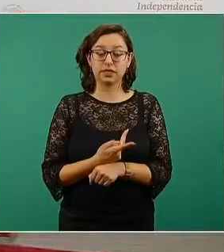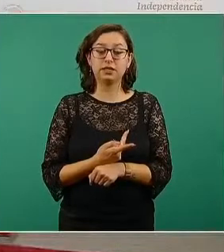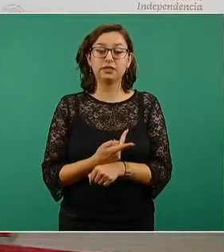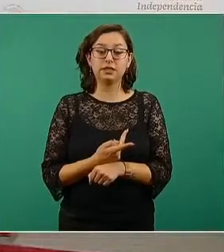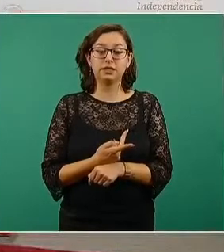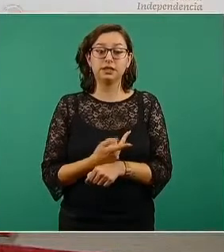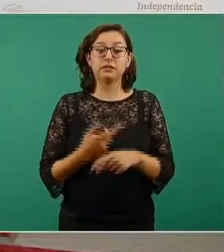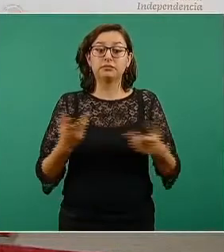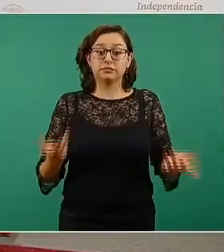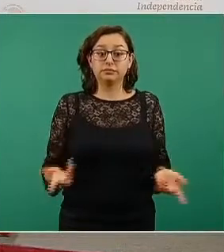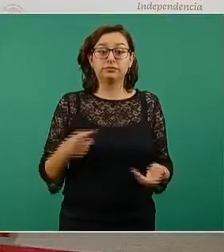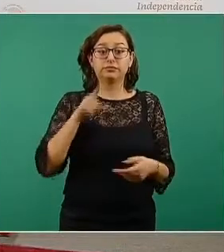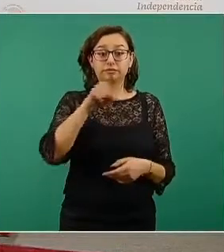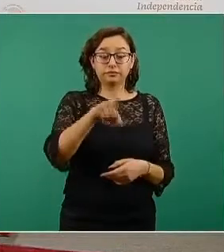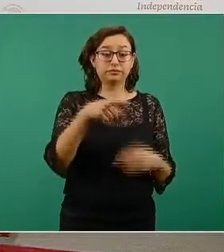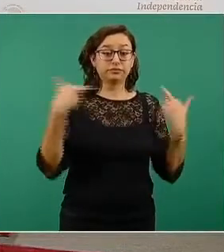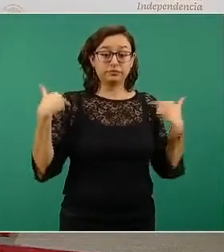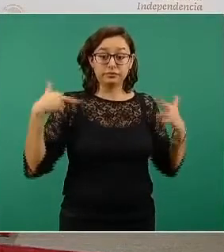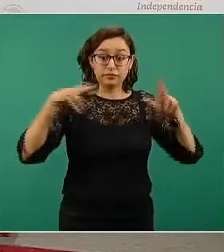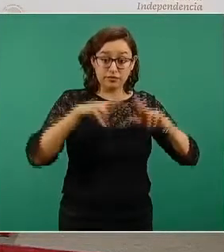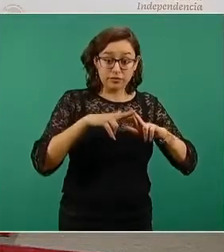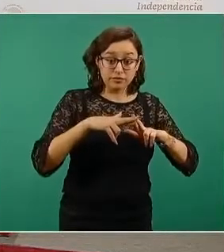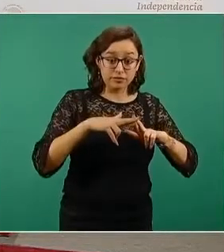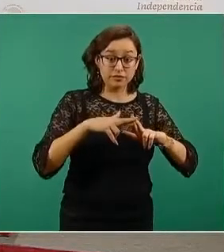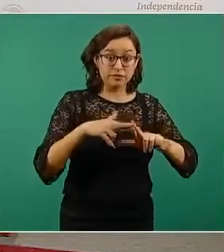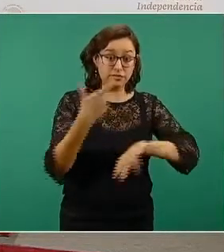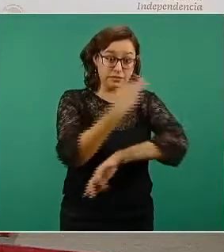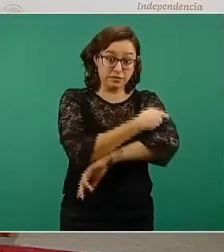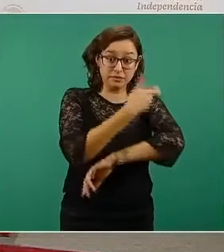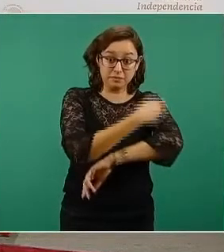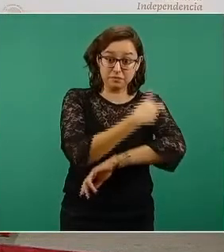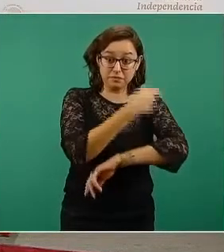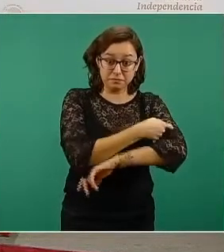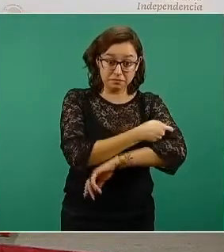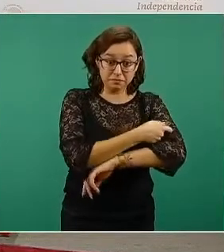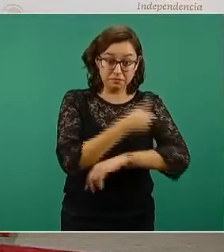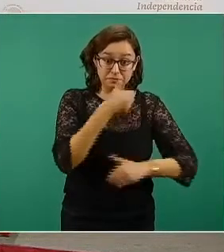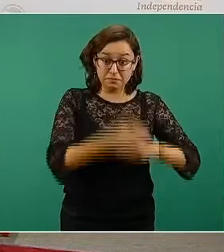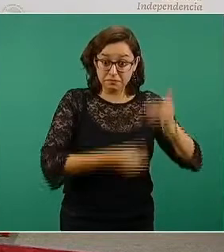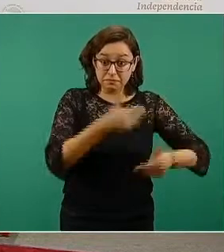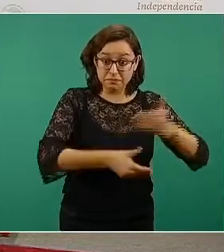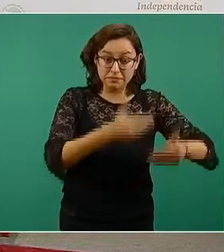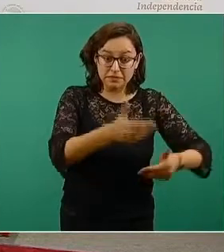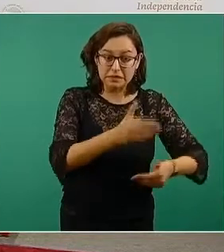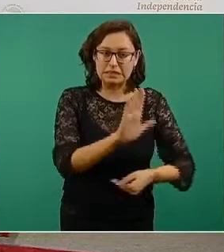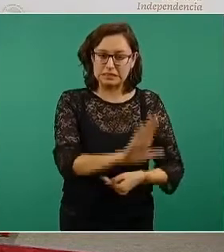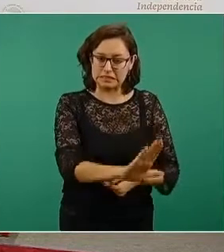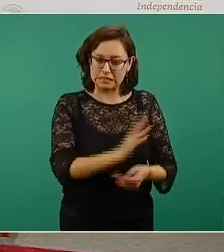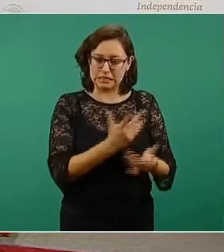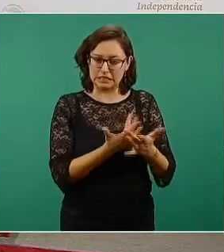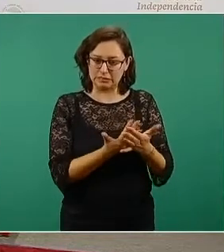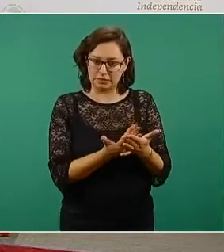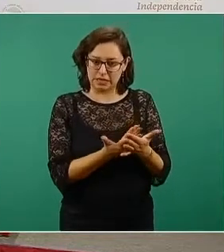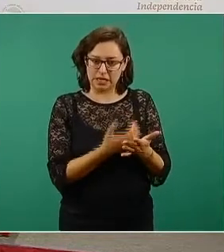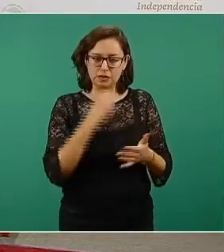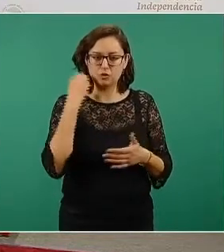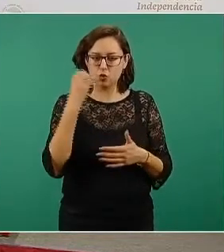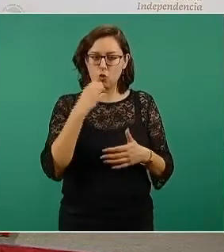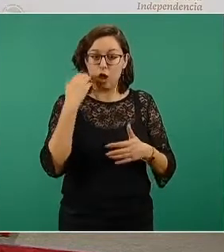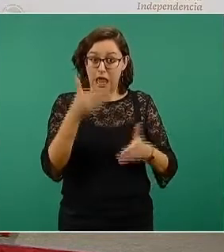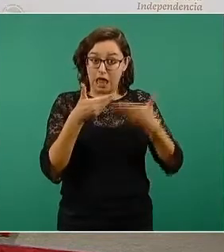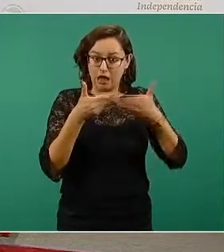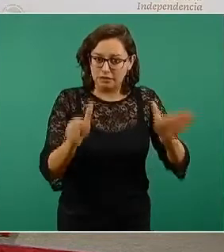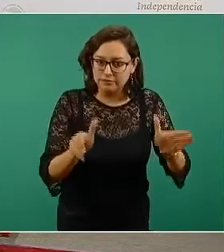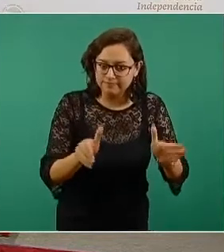trabajadoras de la educación y posponer un poco nuestra intención de abrir el sistema educativo